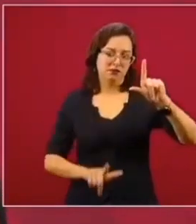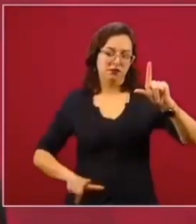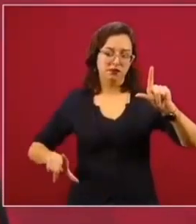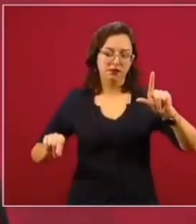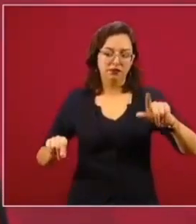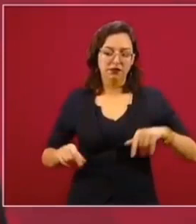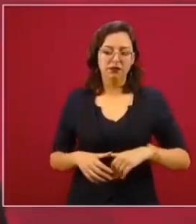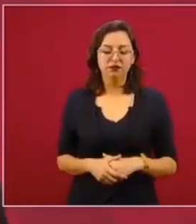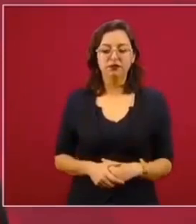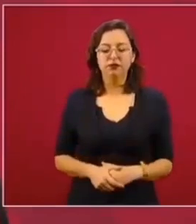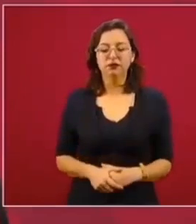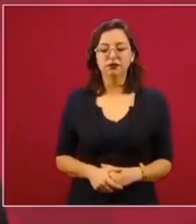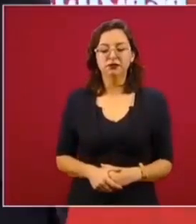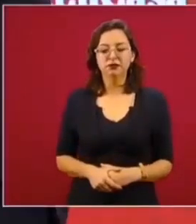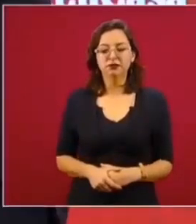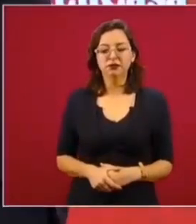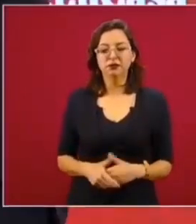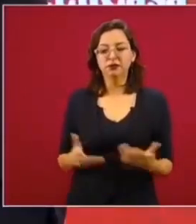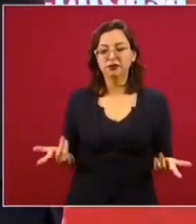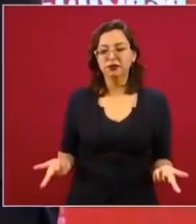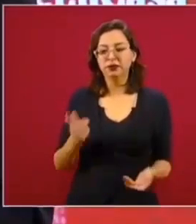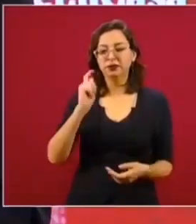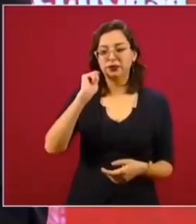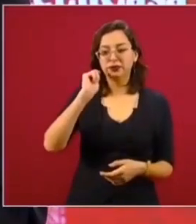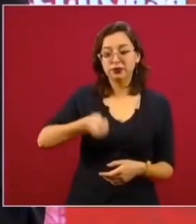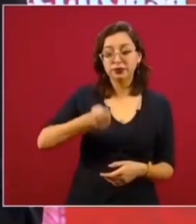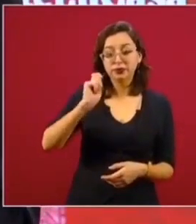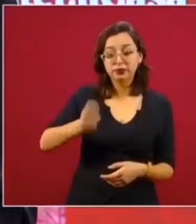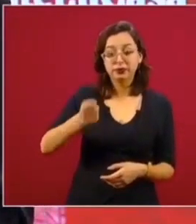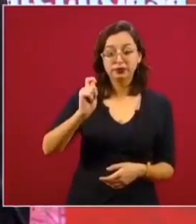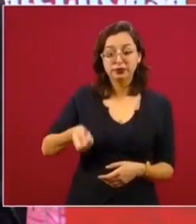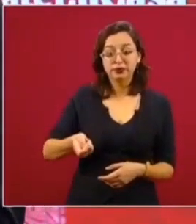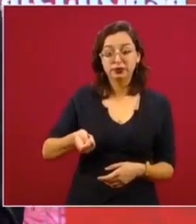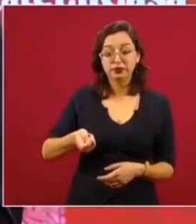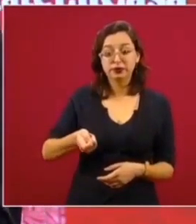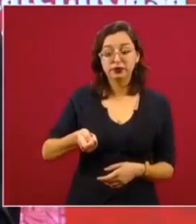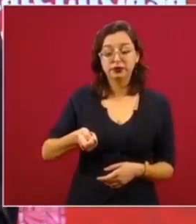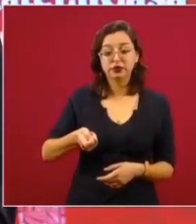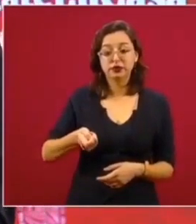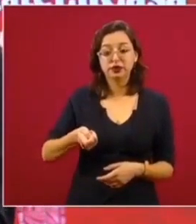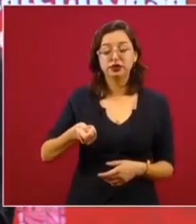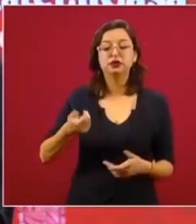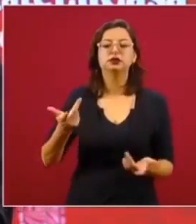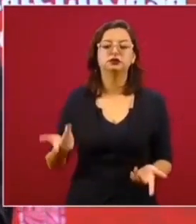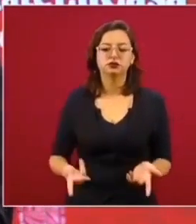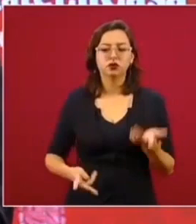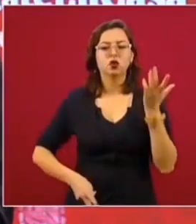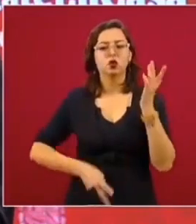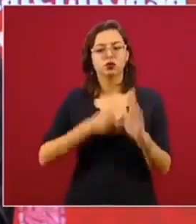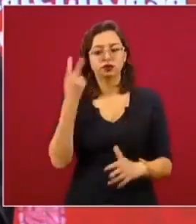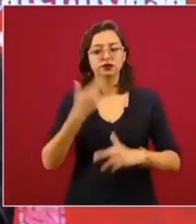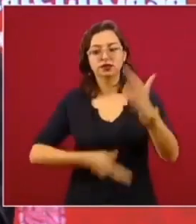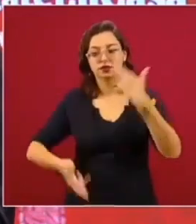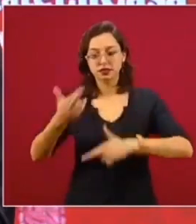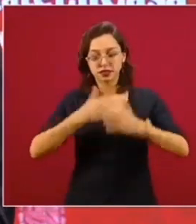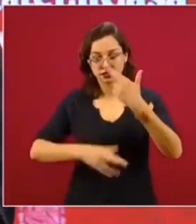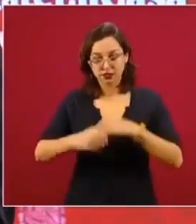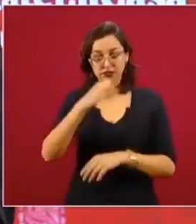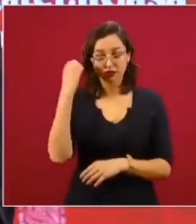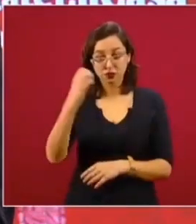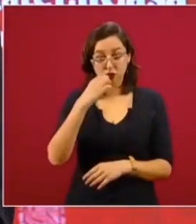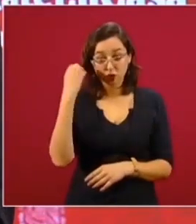Y esto significa la posibilidad del regreso a clases en